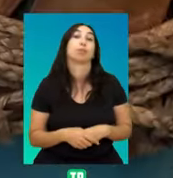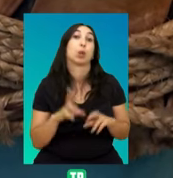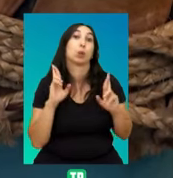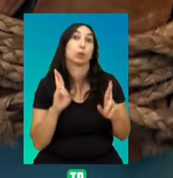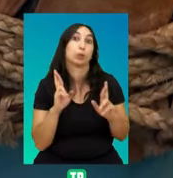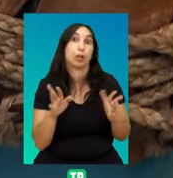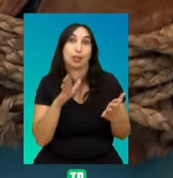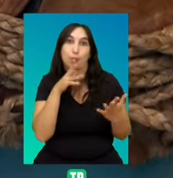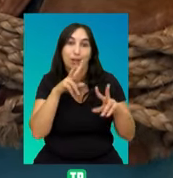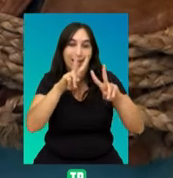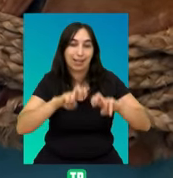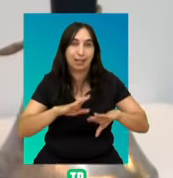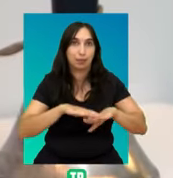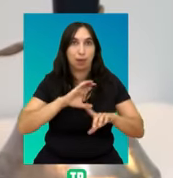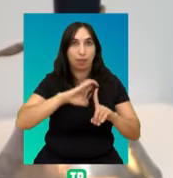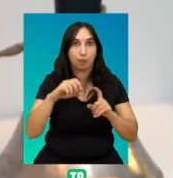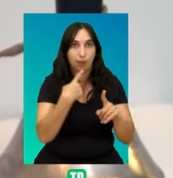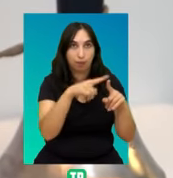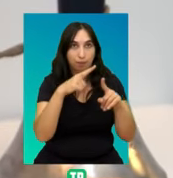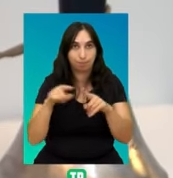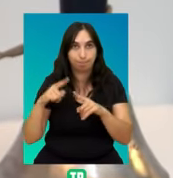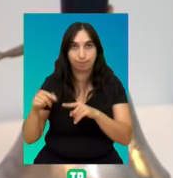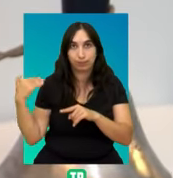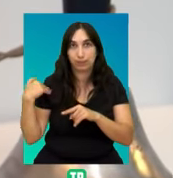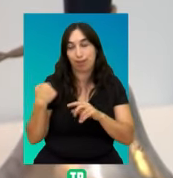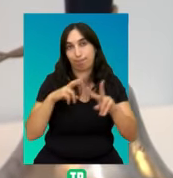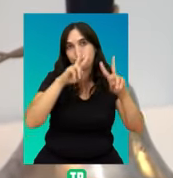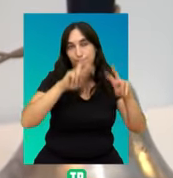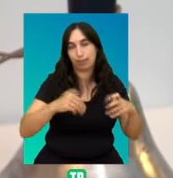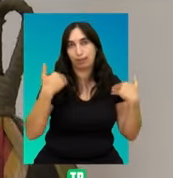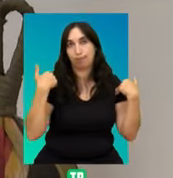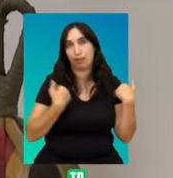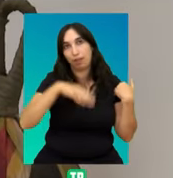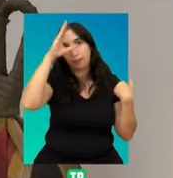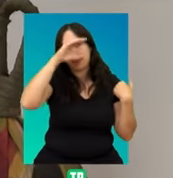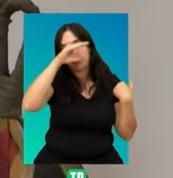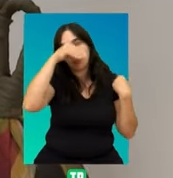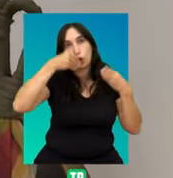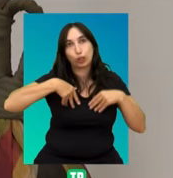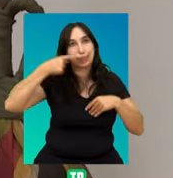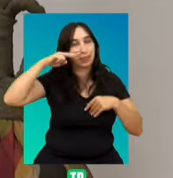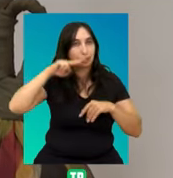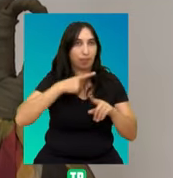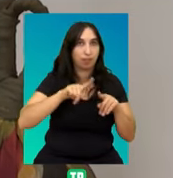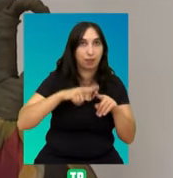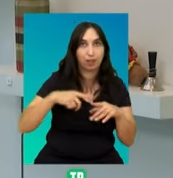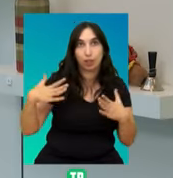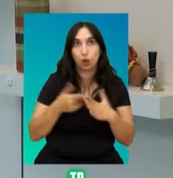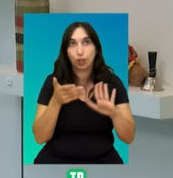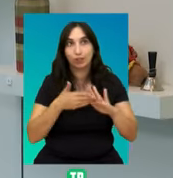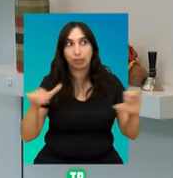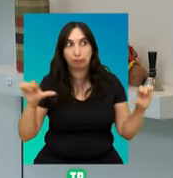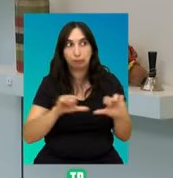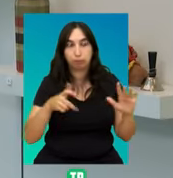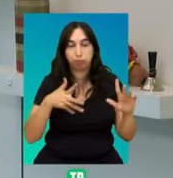Por fortuna, en el análisis de las diversas civilizaciones que se han realizado por distintos científicos e historiadores, no todos son